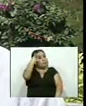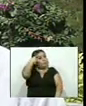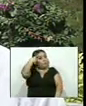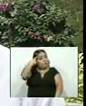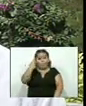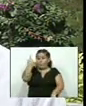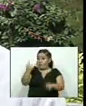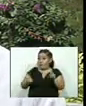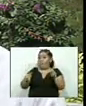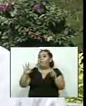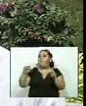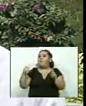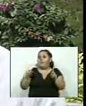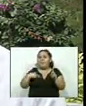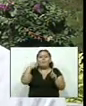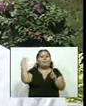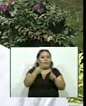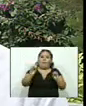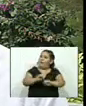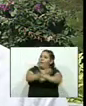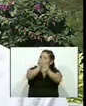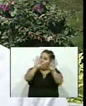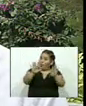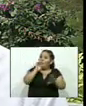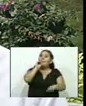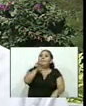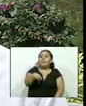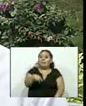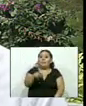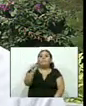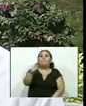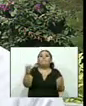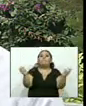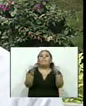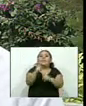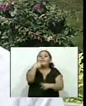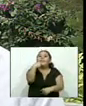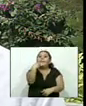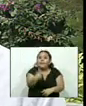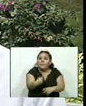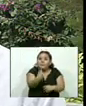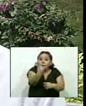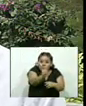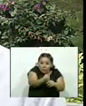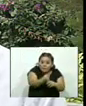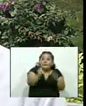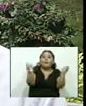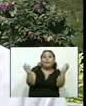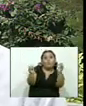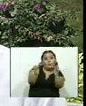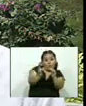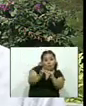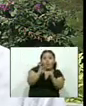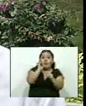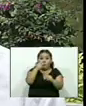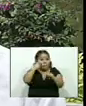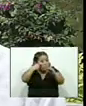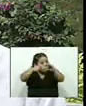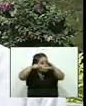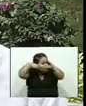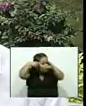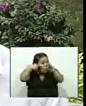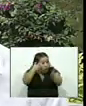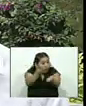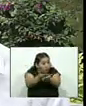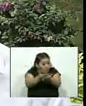República debe de decir con claridad si se reunieron, quiénes se reunieron, y debe de decir si en el video consta que